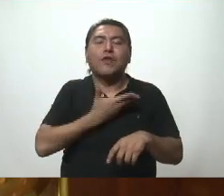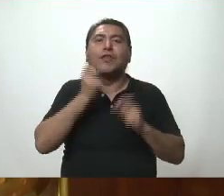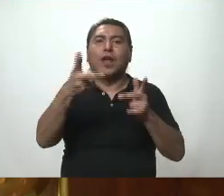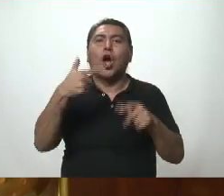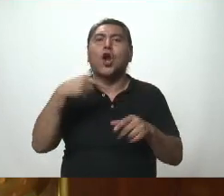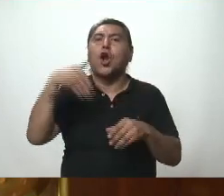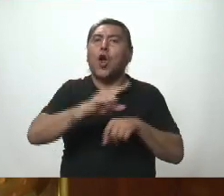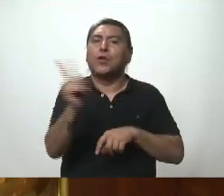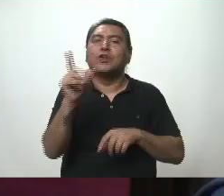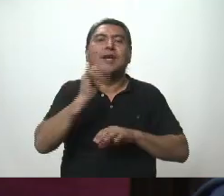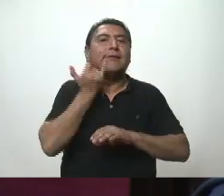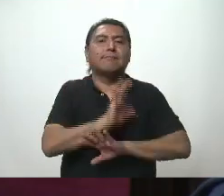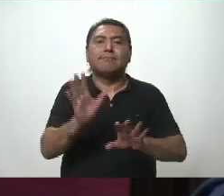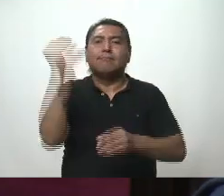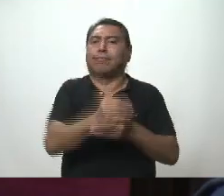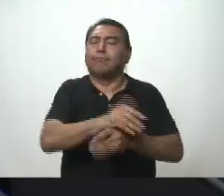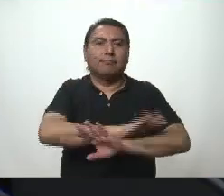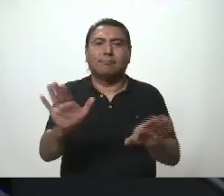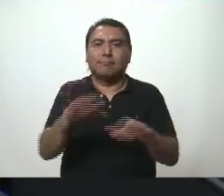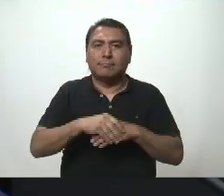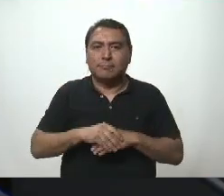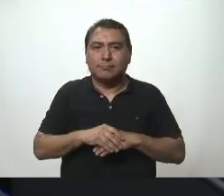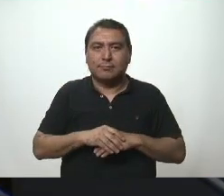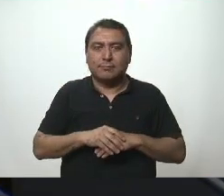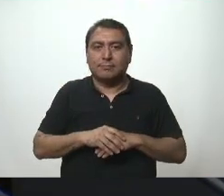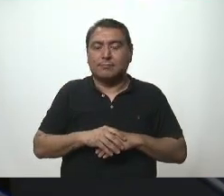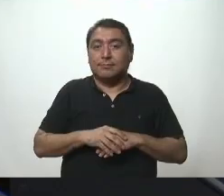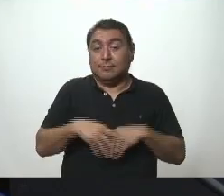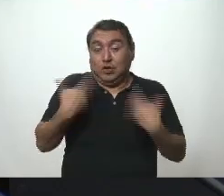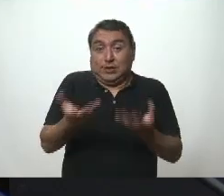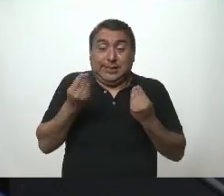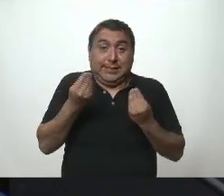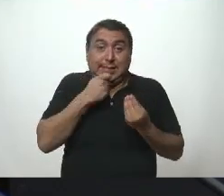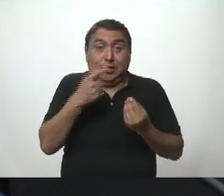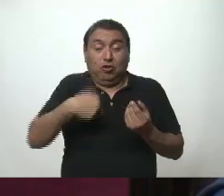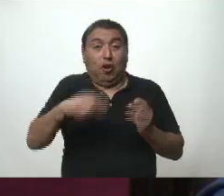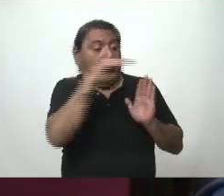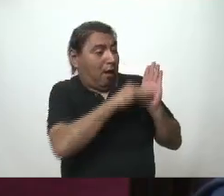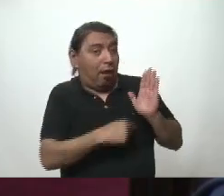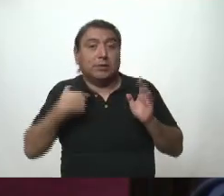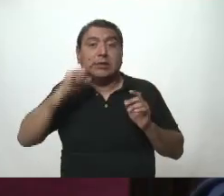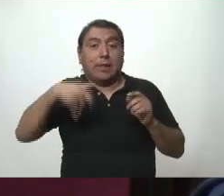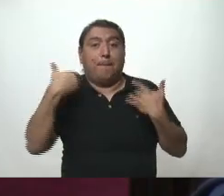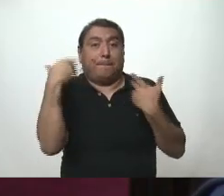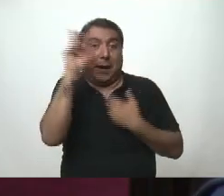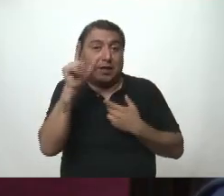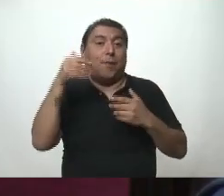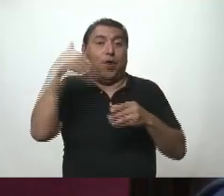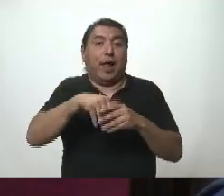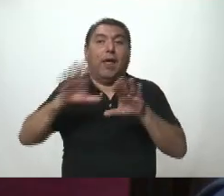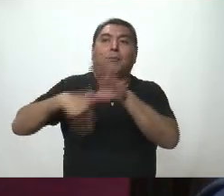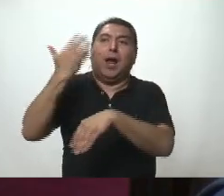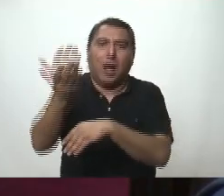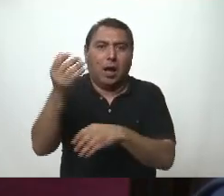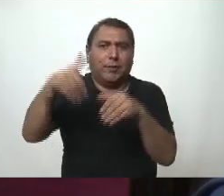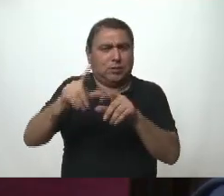votó y no se puede ser considerado porque se cerró la votación. Entonces, si establecemos que se va a poder votar después de que se cerró la votación,